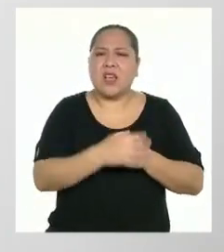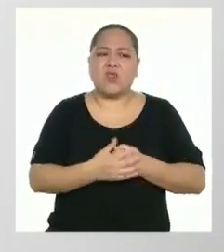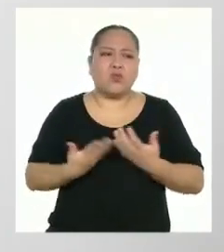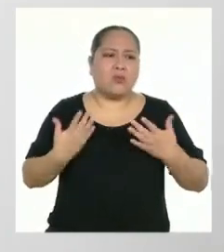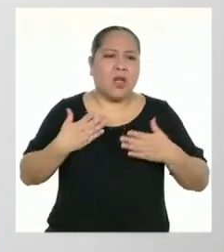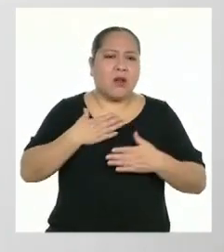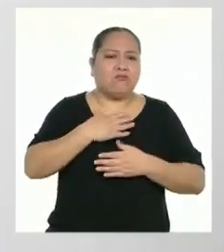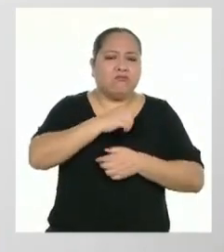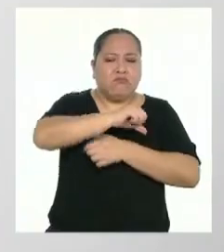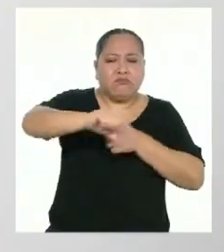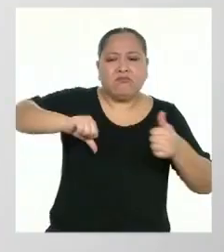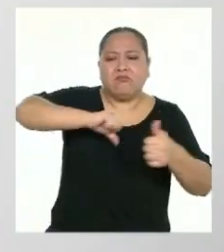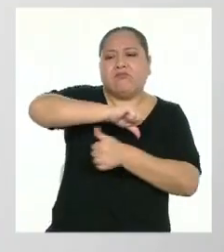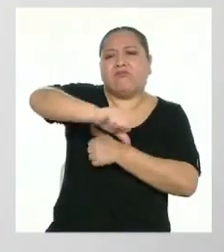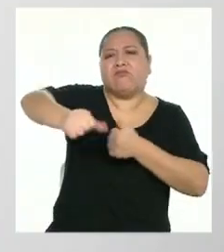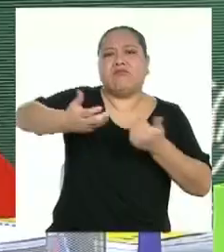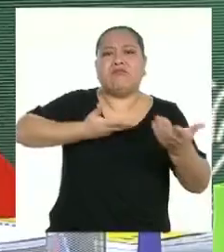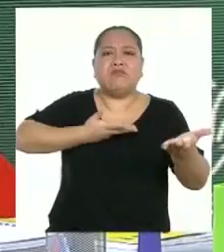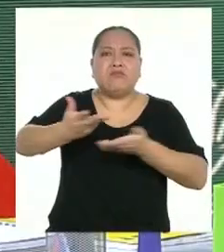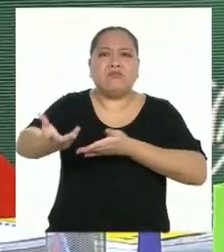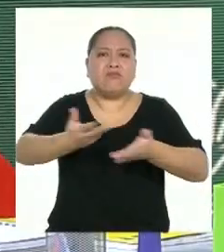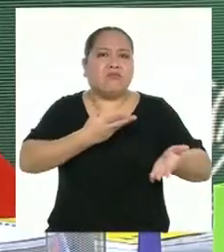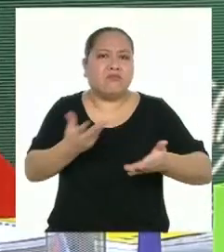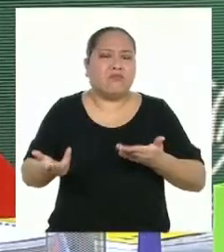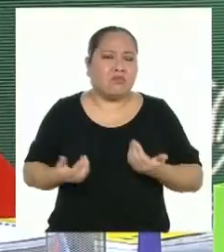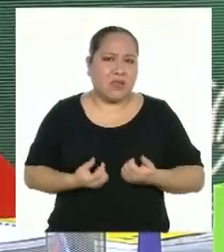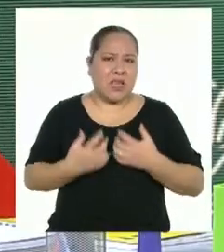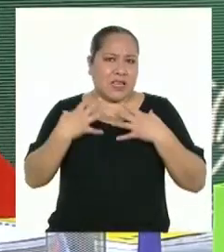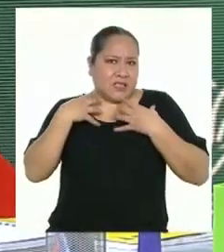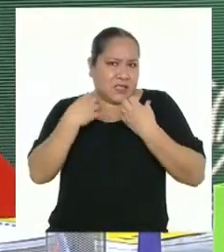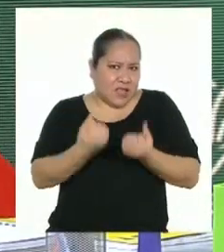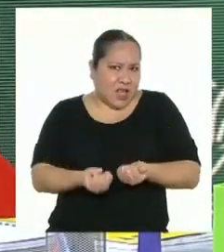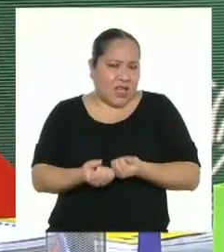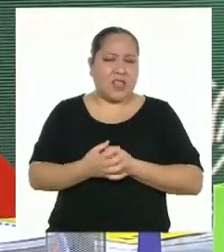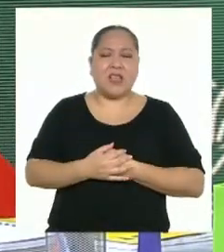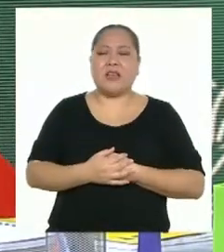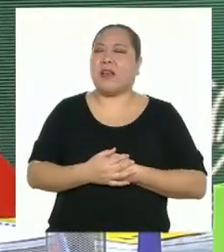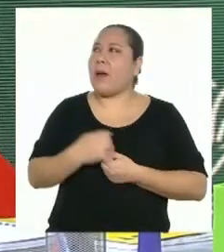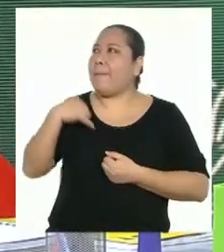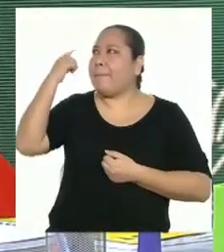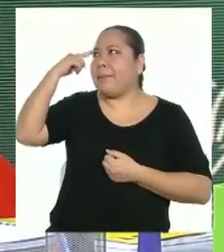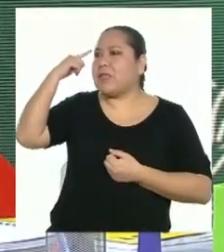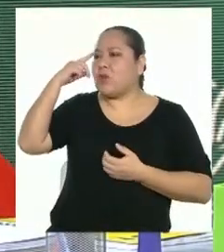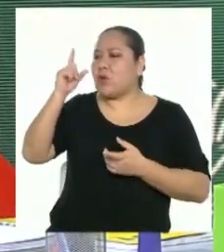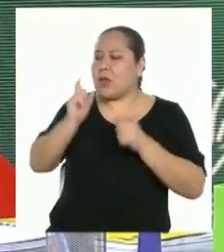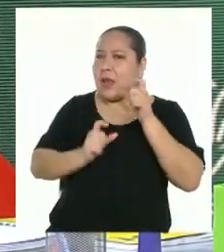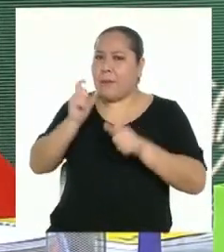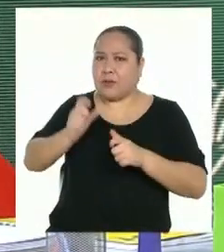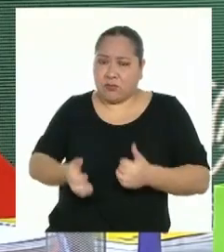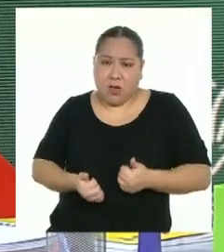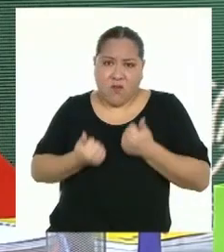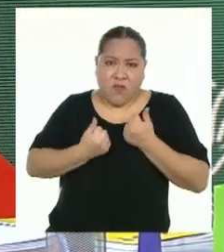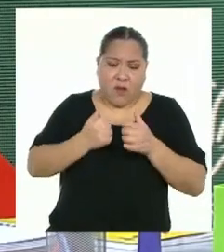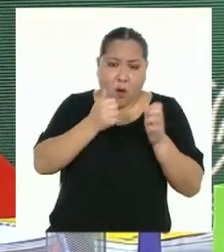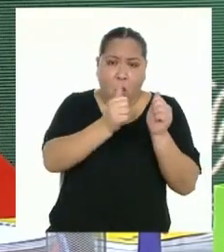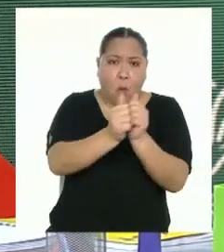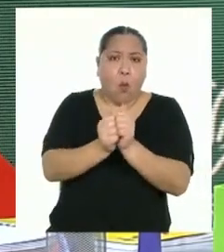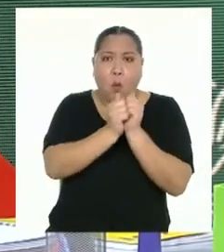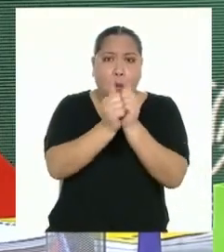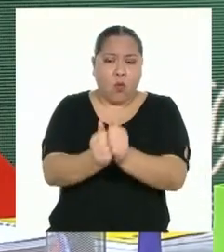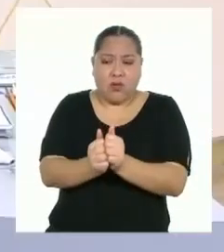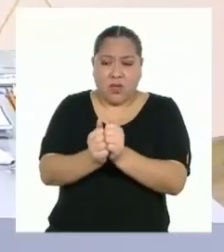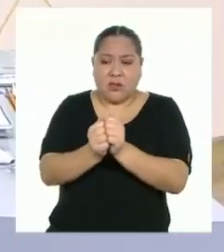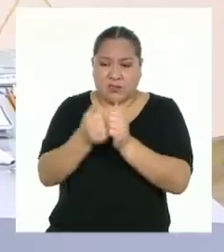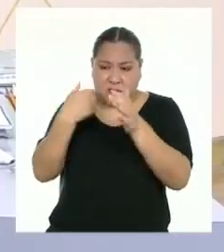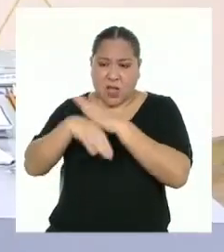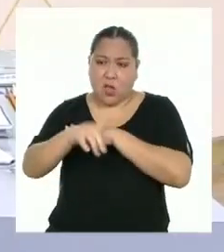armoniosa y saludable? Creo que es cuando las personas que viven juntas en un mismo hogar llevan la fiesta en